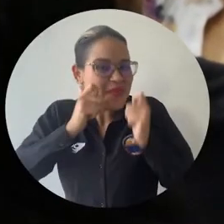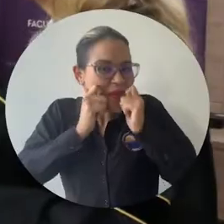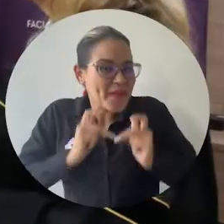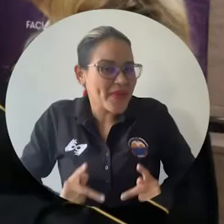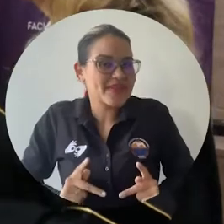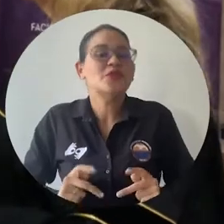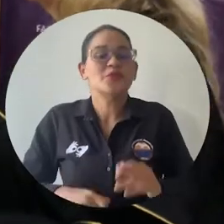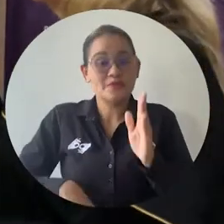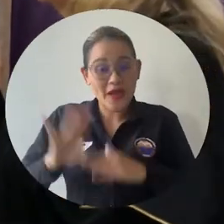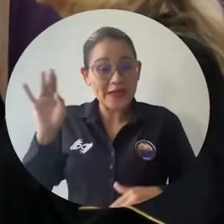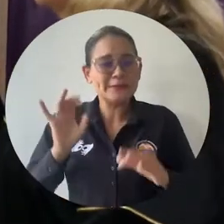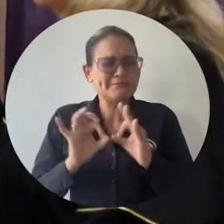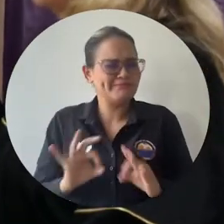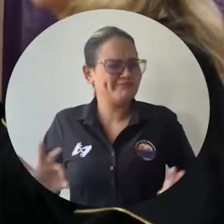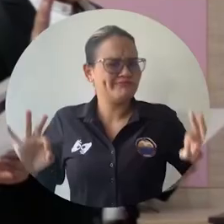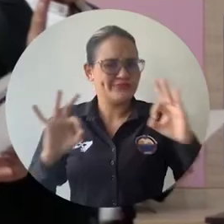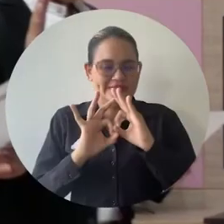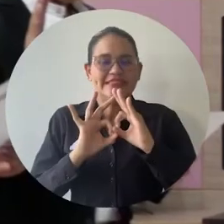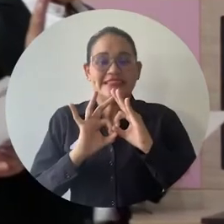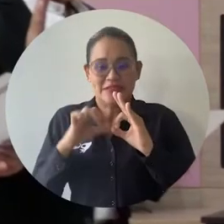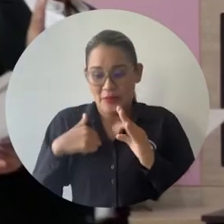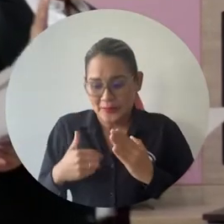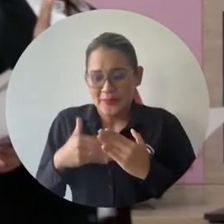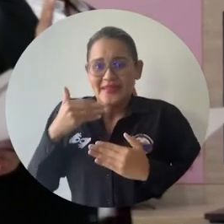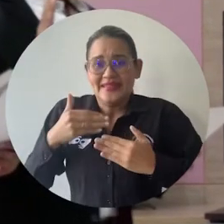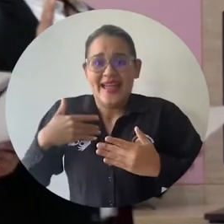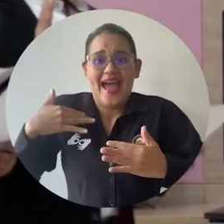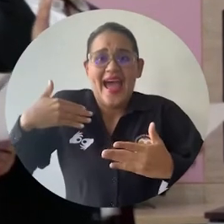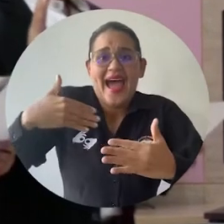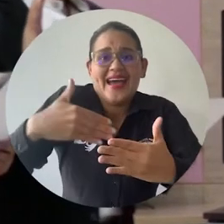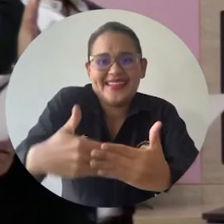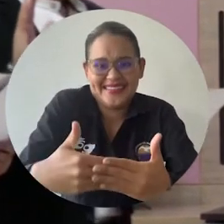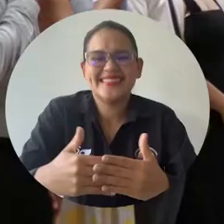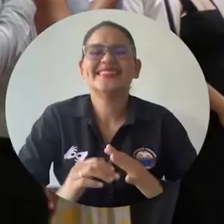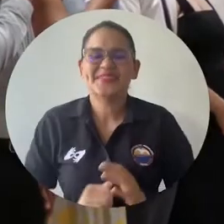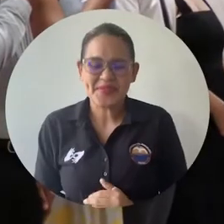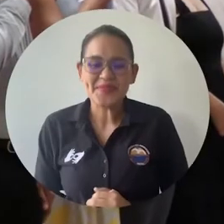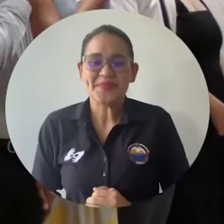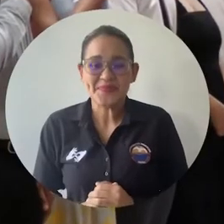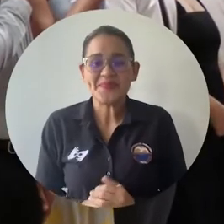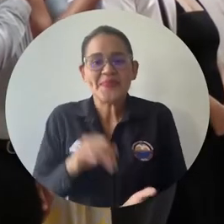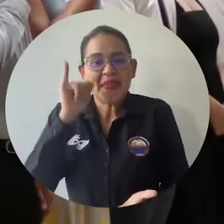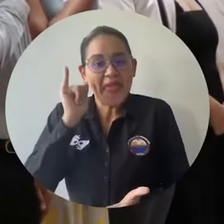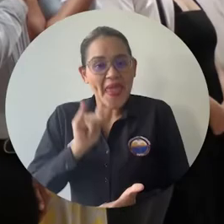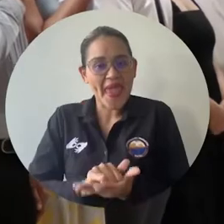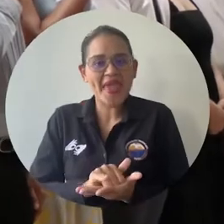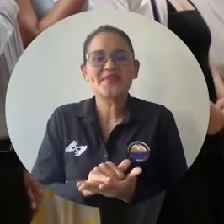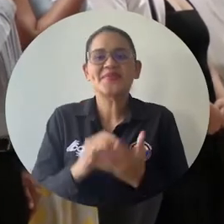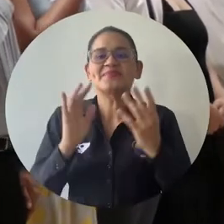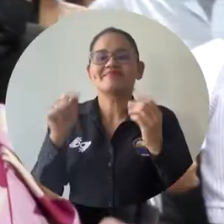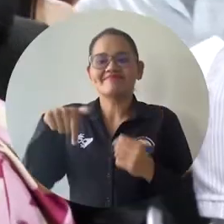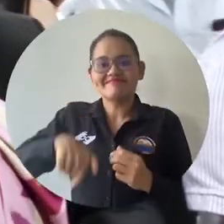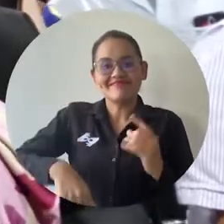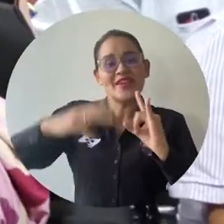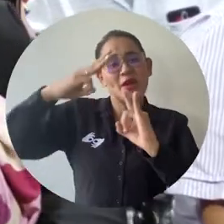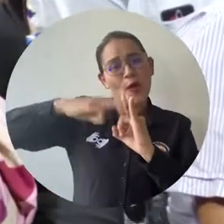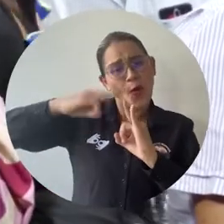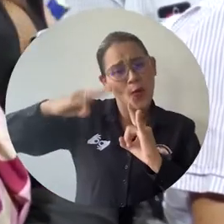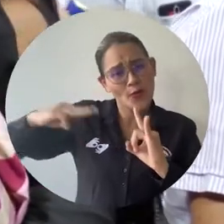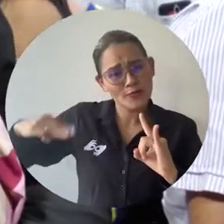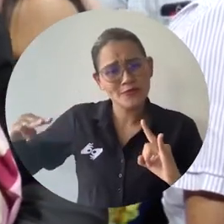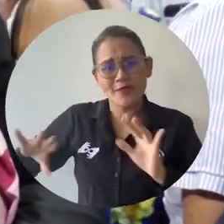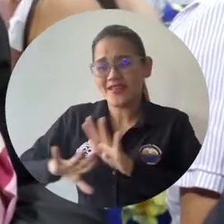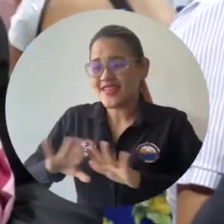abogados, sino también por ser seres humanos. Digamos que marcan el principio de mi vida y el final. De esta manera, Unimagdalena finaliza la etapa de